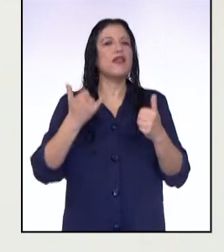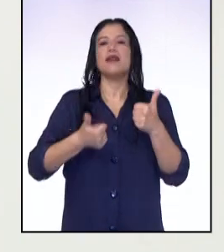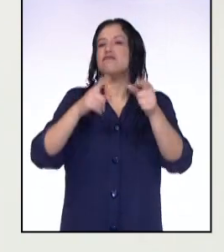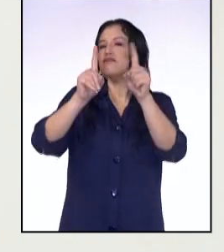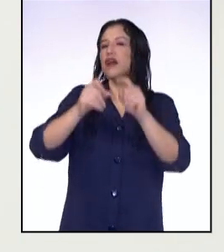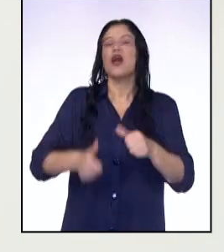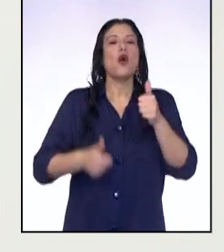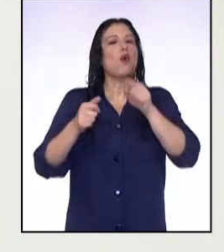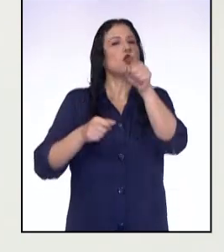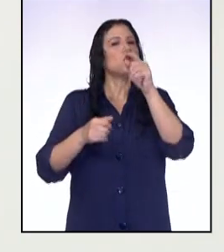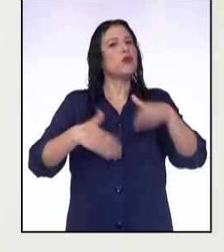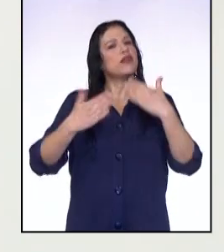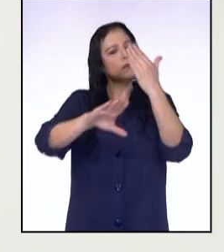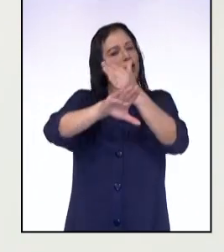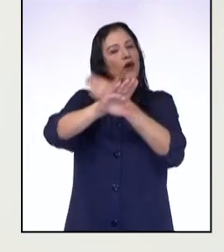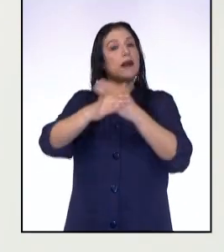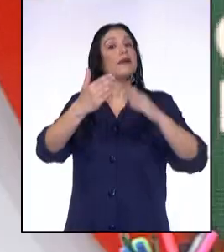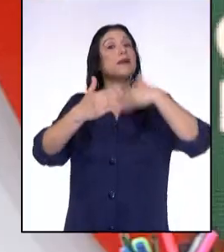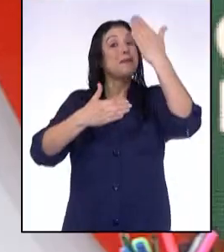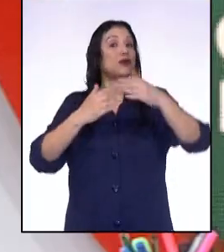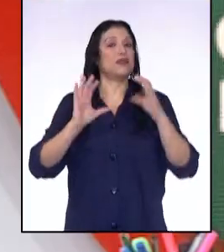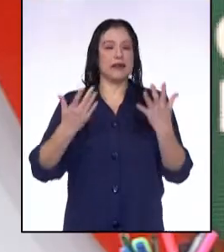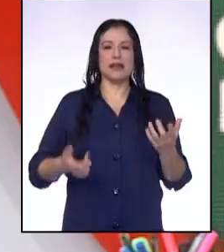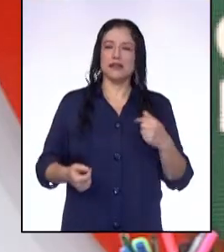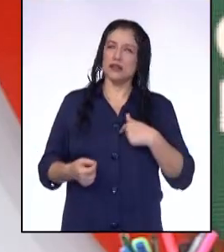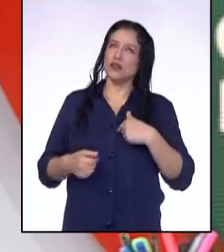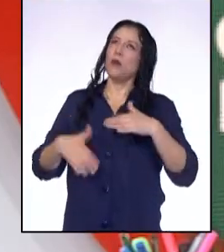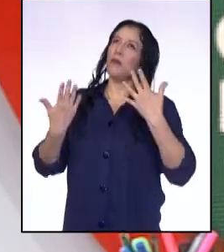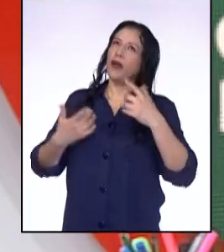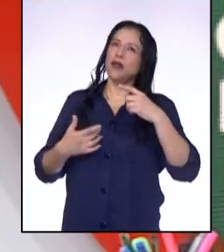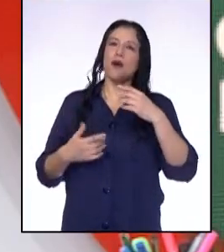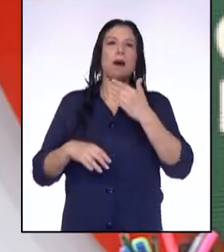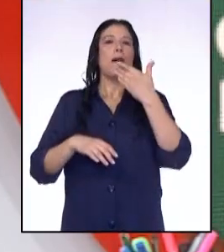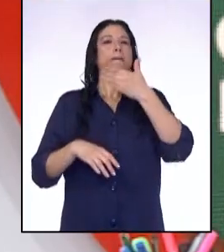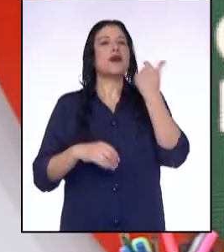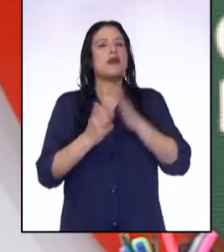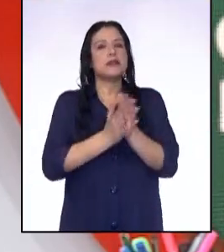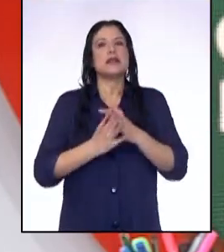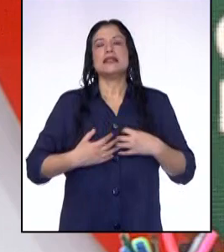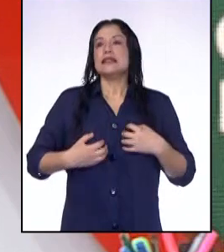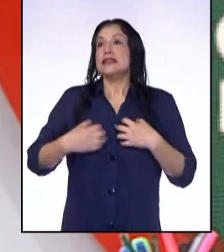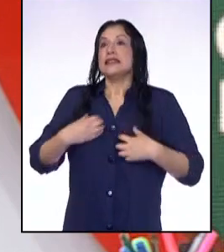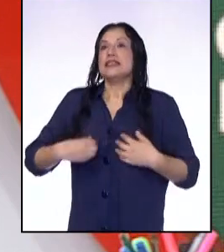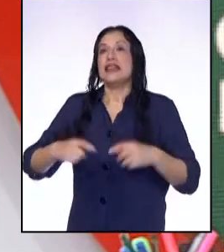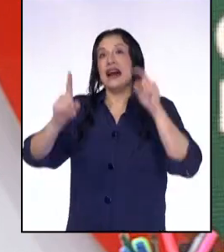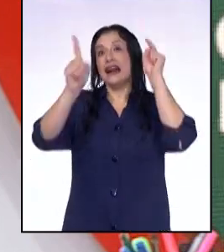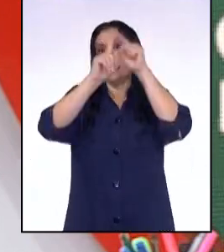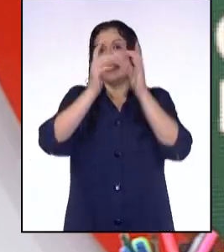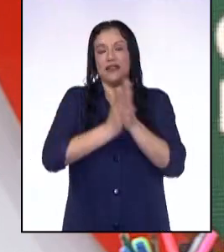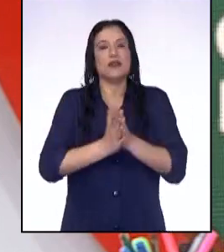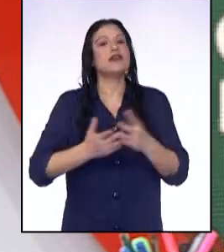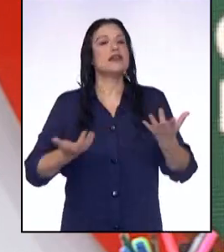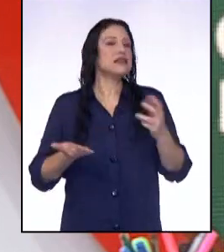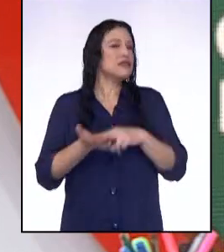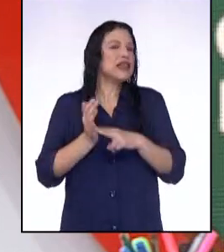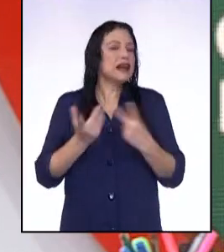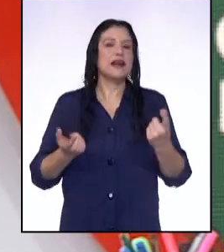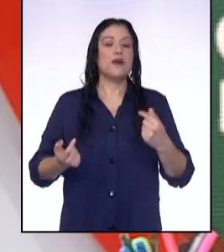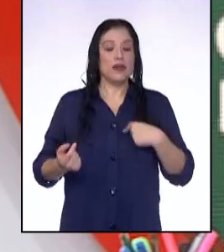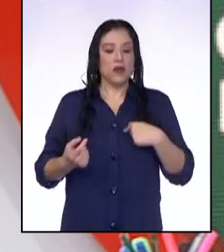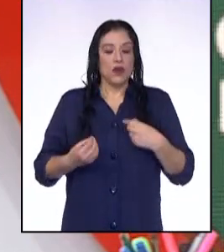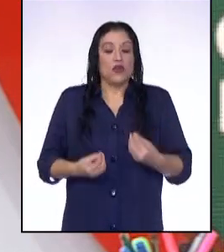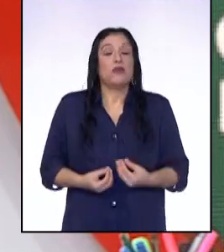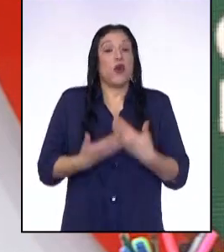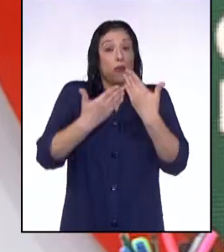podrías mejorar en ti para la siguiente sesión? Creo que podría mejorar mi nivel de ansiedad frente al reto presentado. Es decir, cuando nos